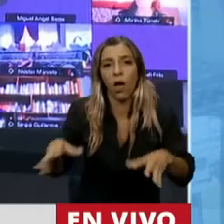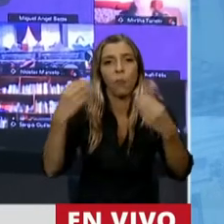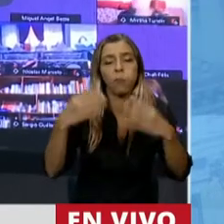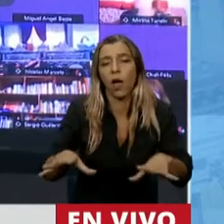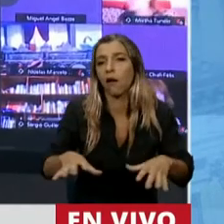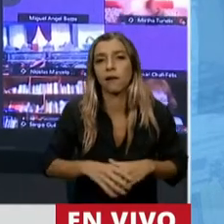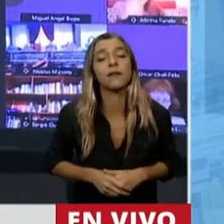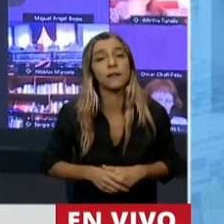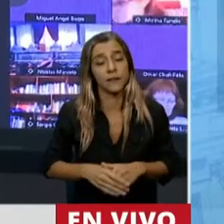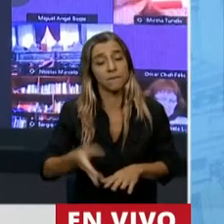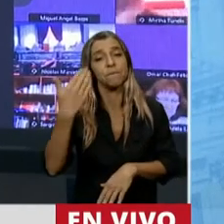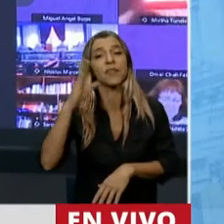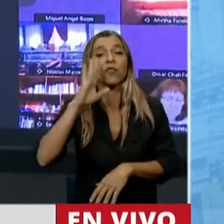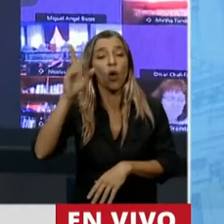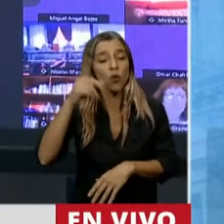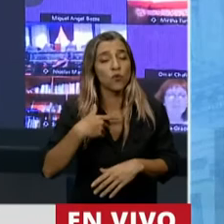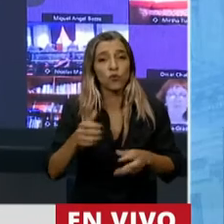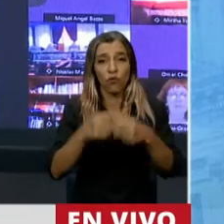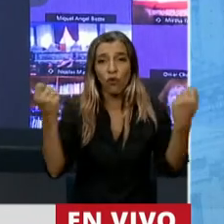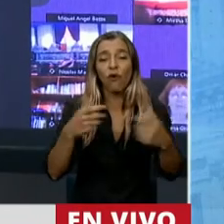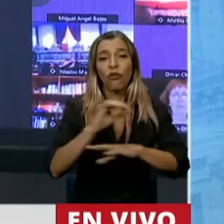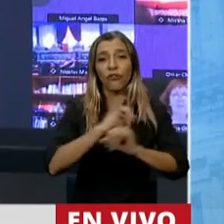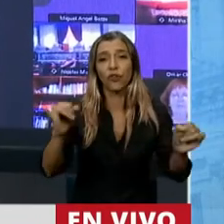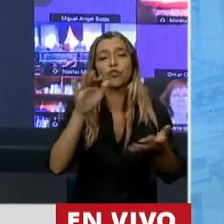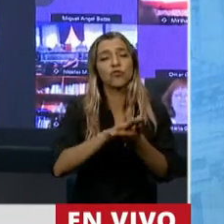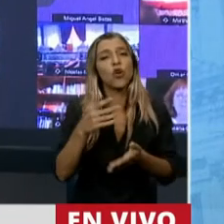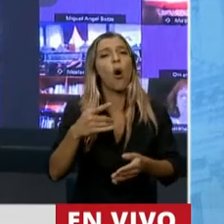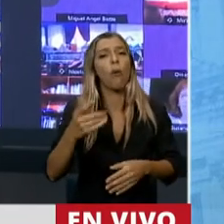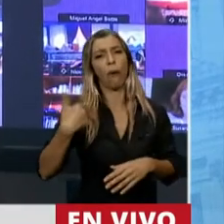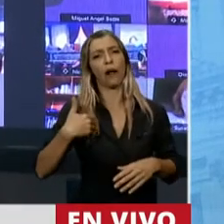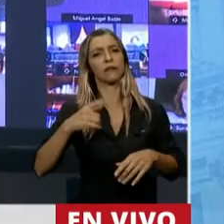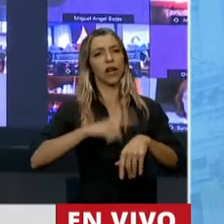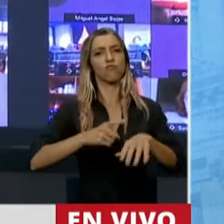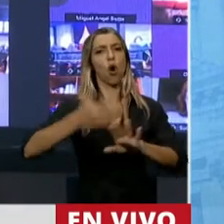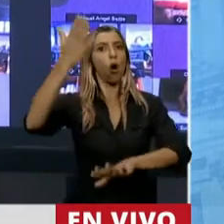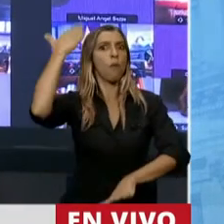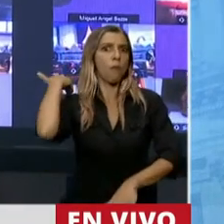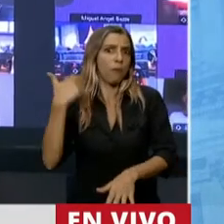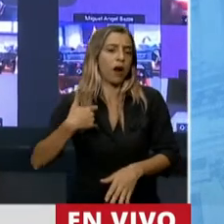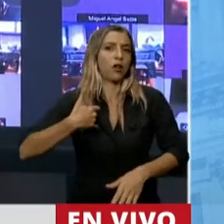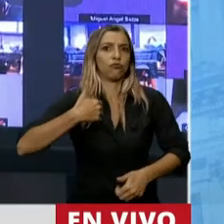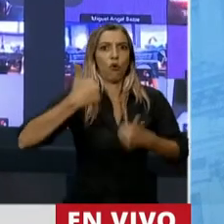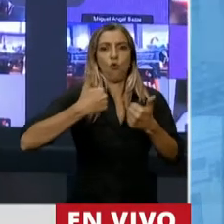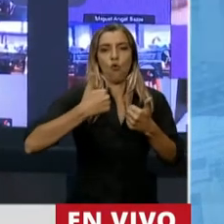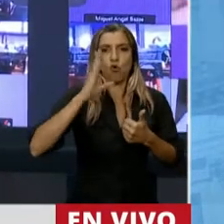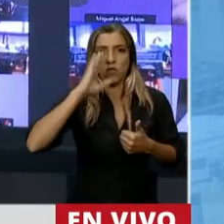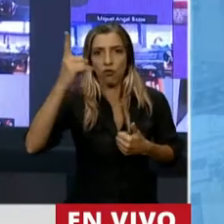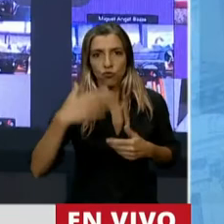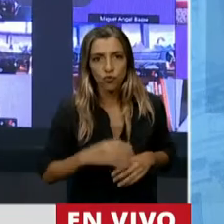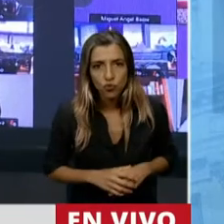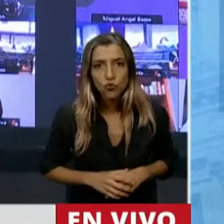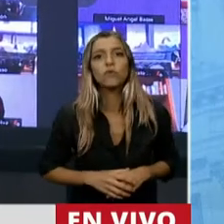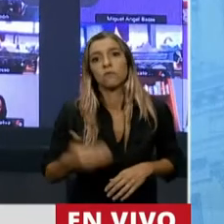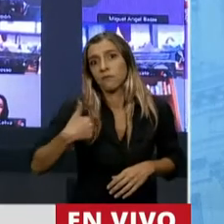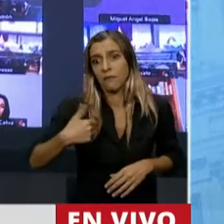decía que la Argentina en algún momento era rival de Estados Unidos, eran naciones pujantes. La Argentina tenía el suelo